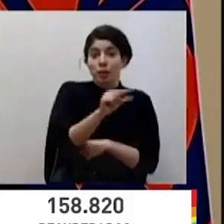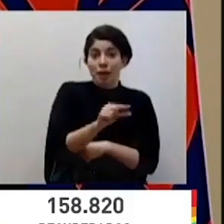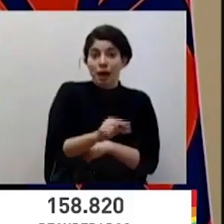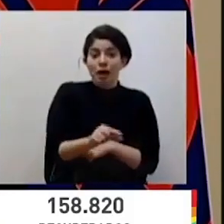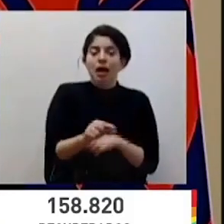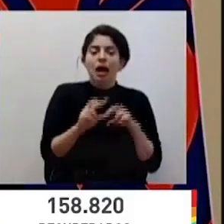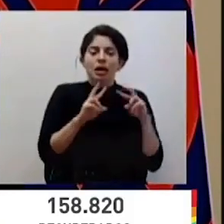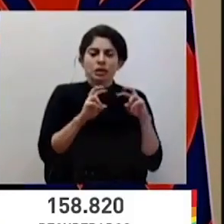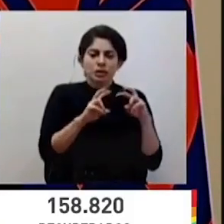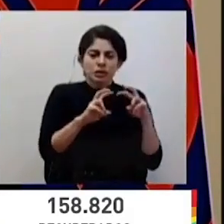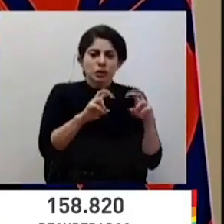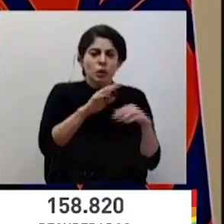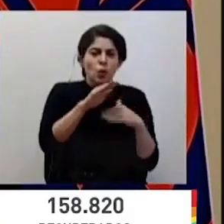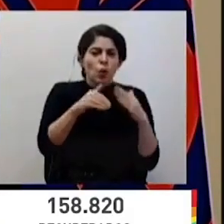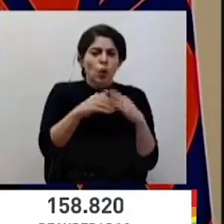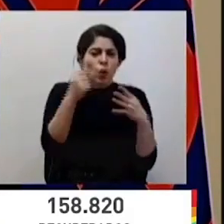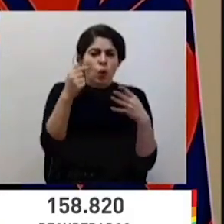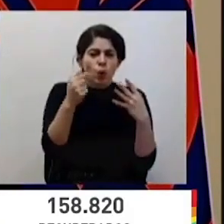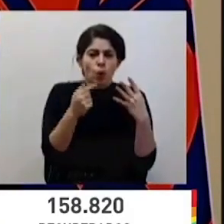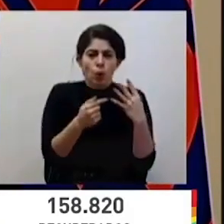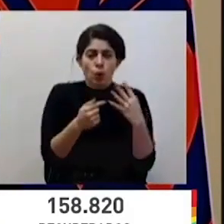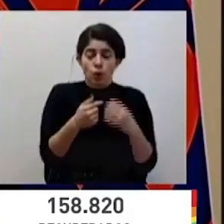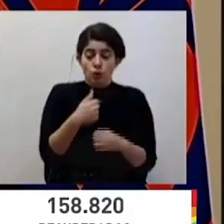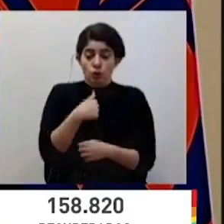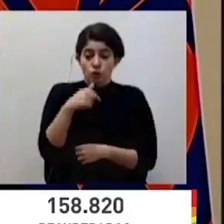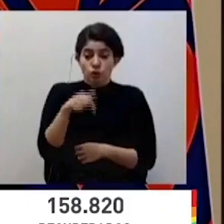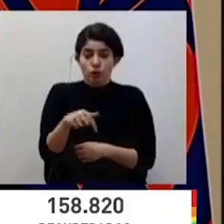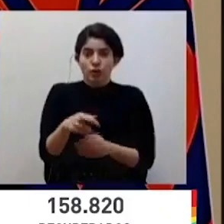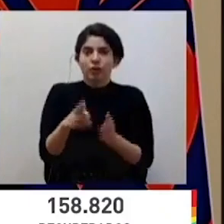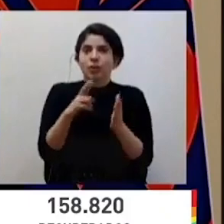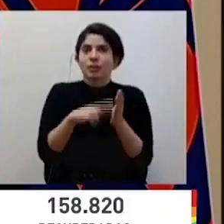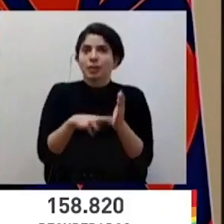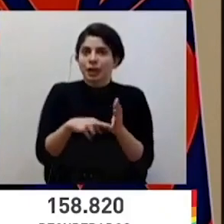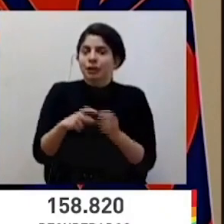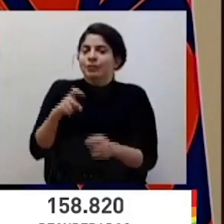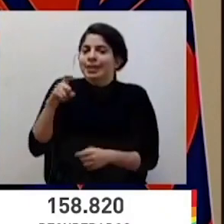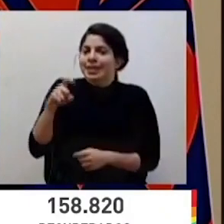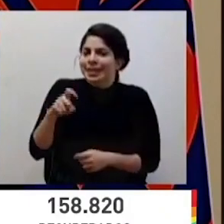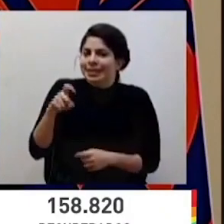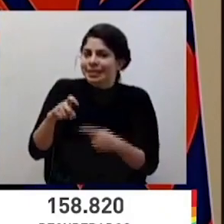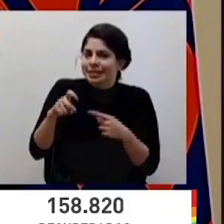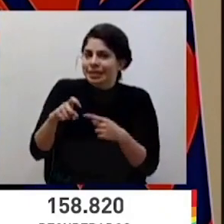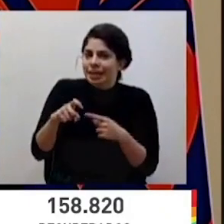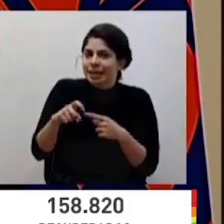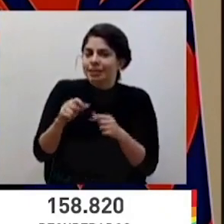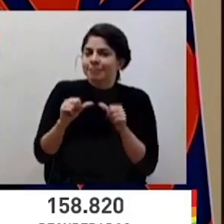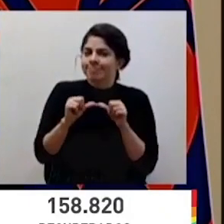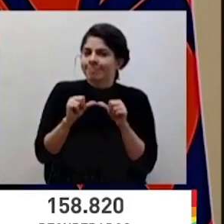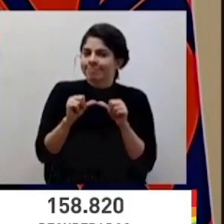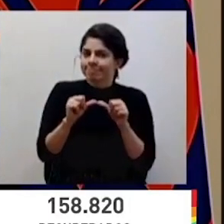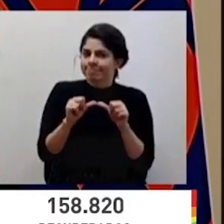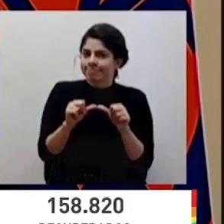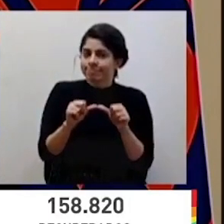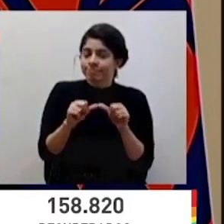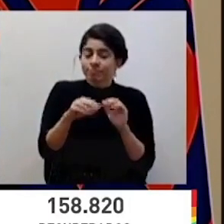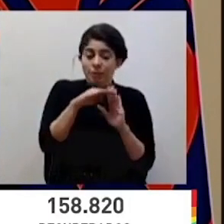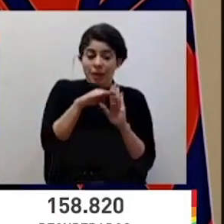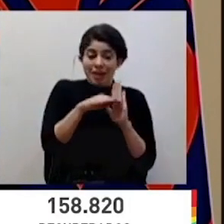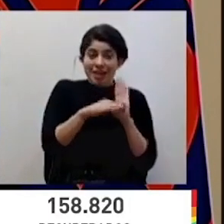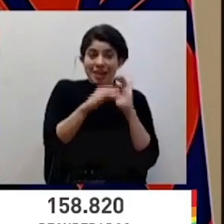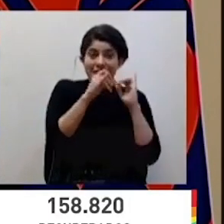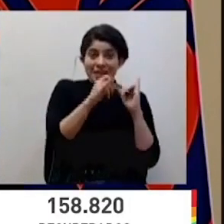todos estos aspectos. Yo aquí insisto en la necesidad de mantener las medidas